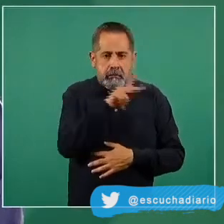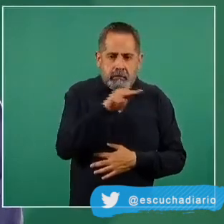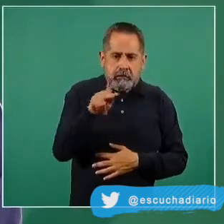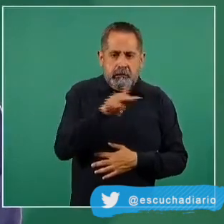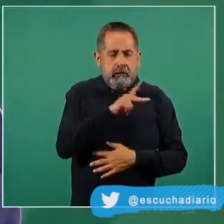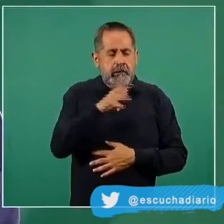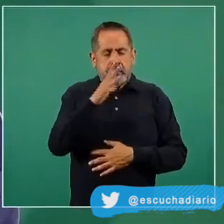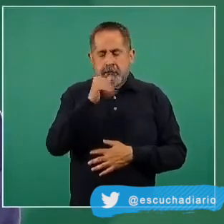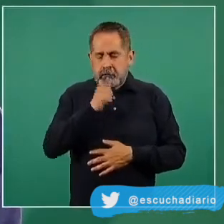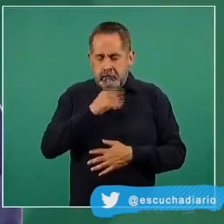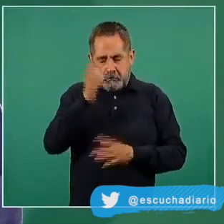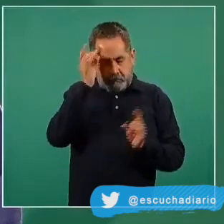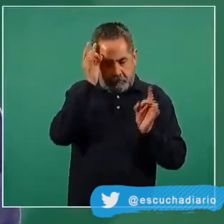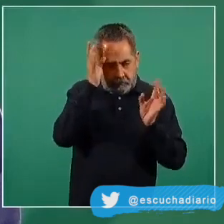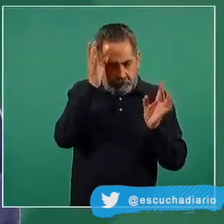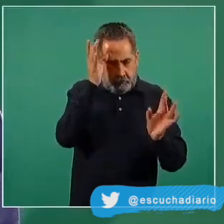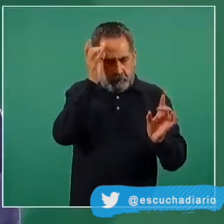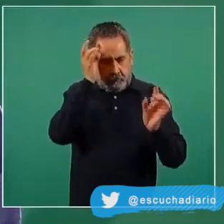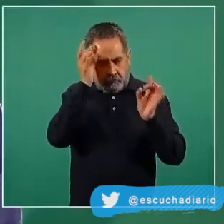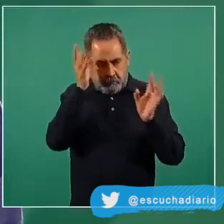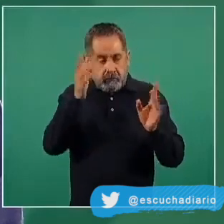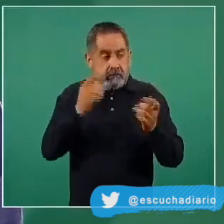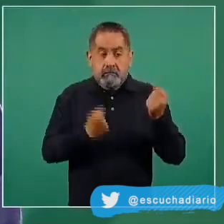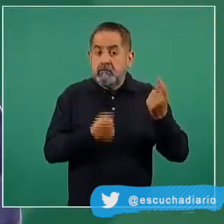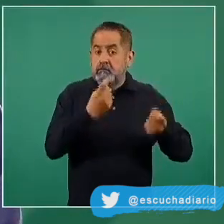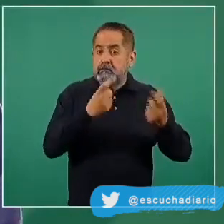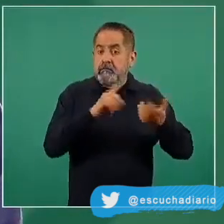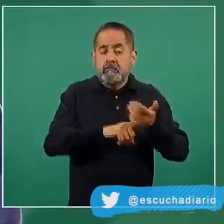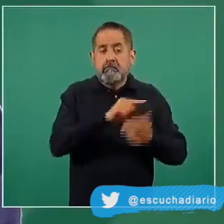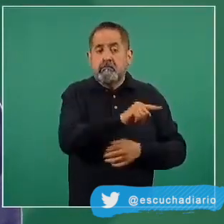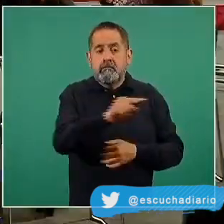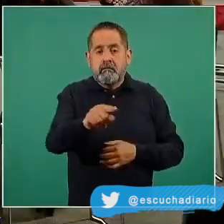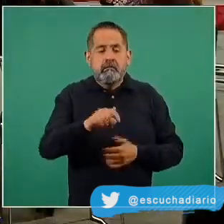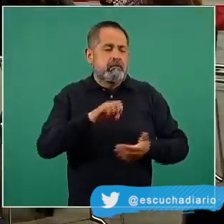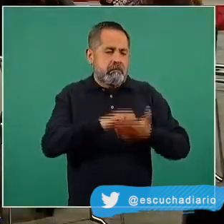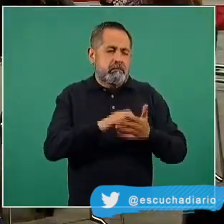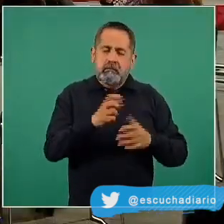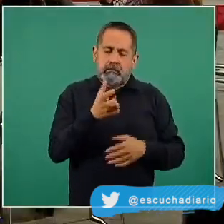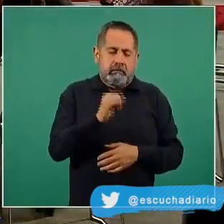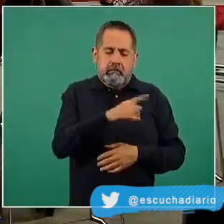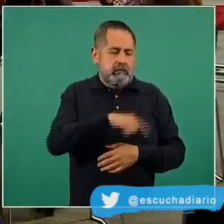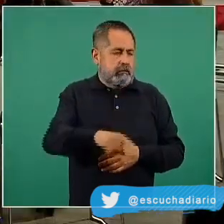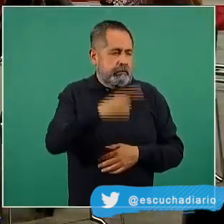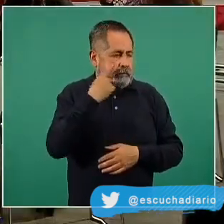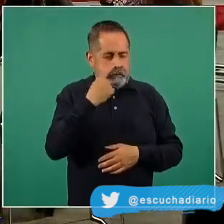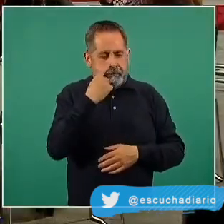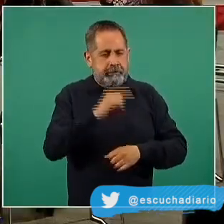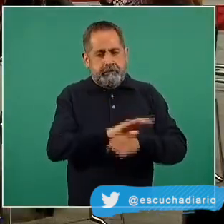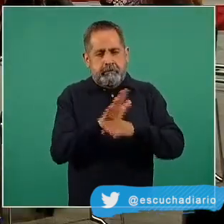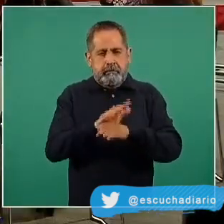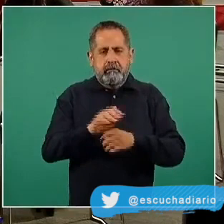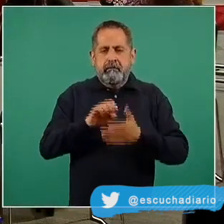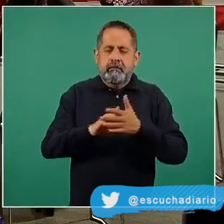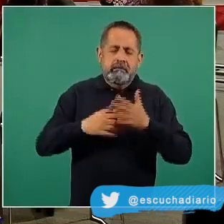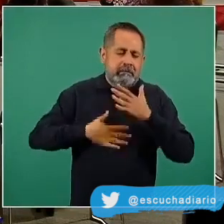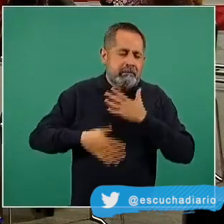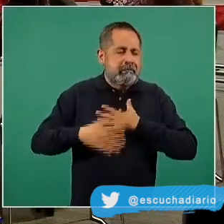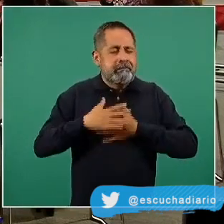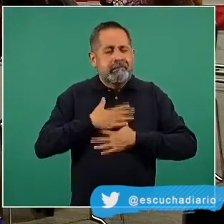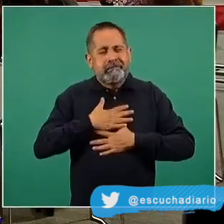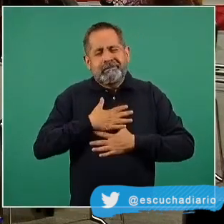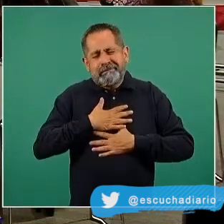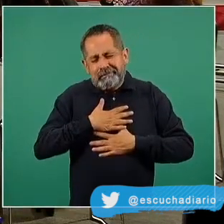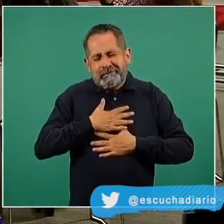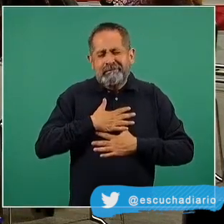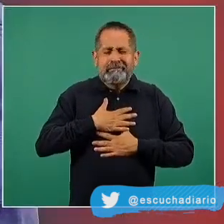cabeza. La fatiga es una fatiga un tanto característica, lo que estoy diciendo en este momento es con base en